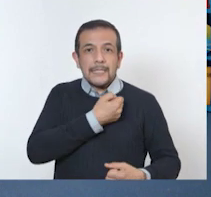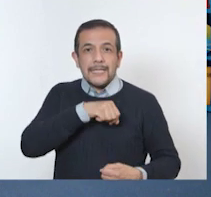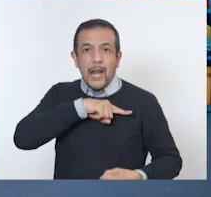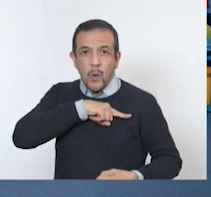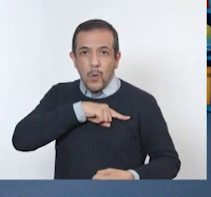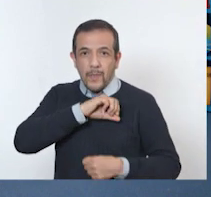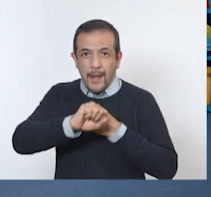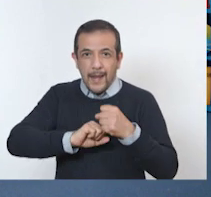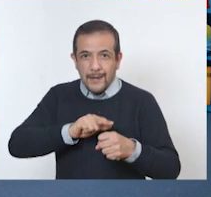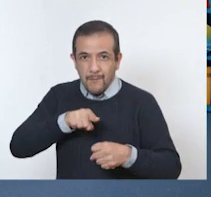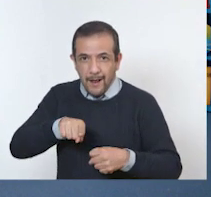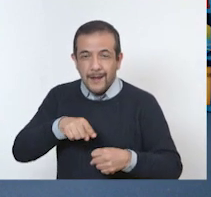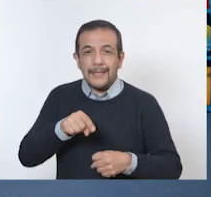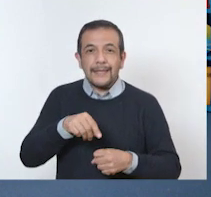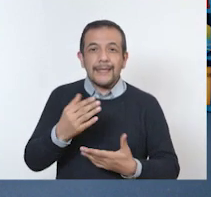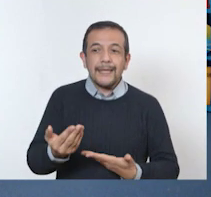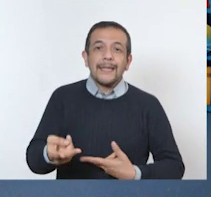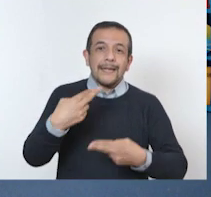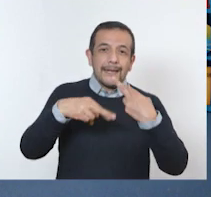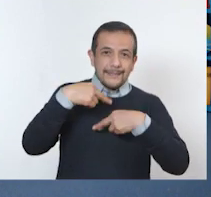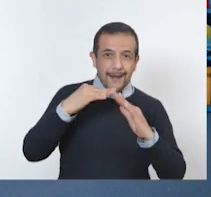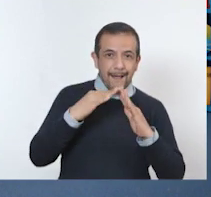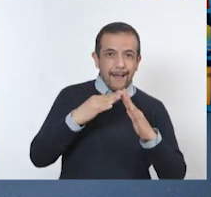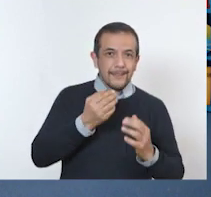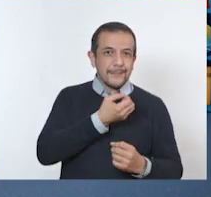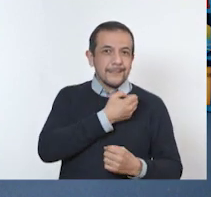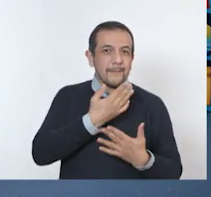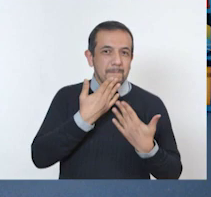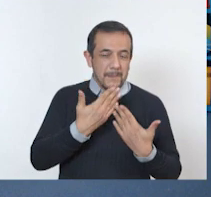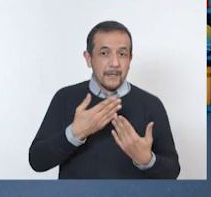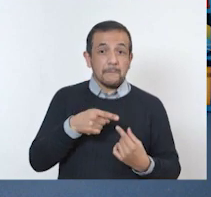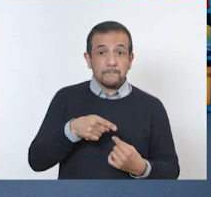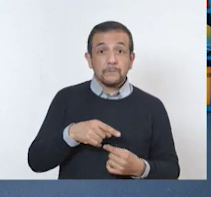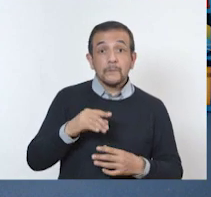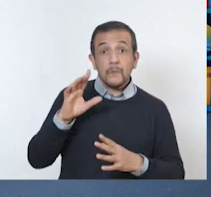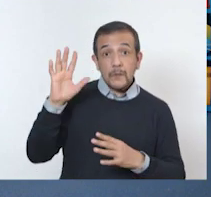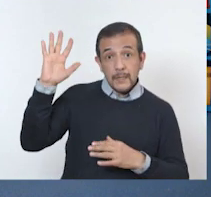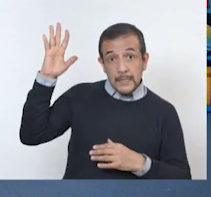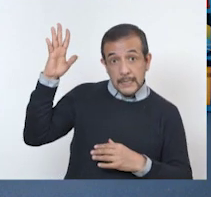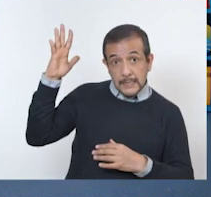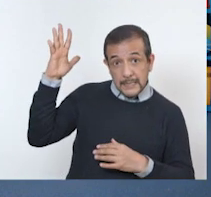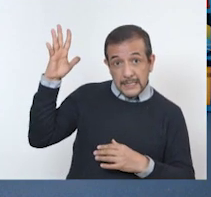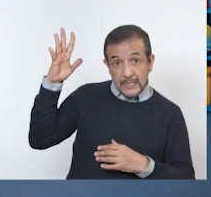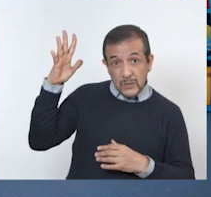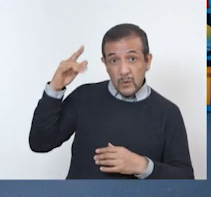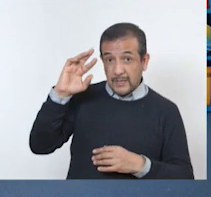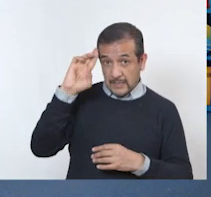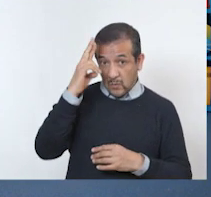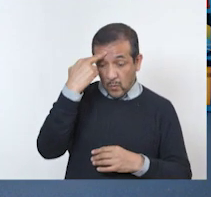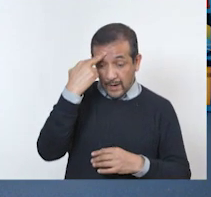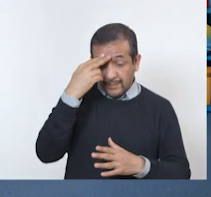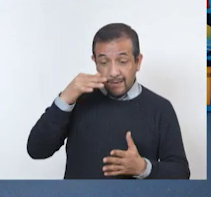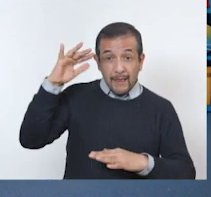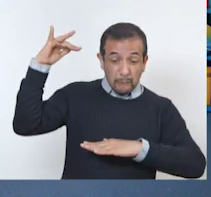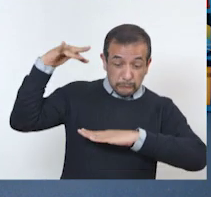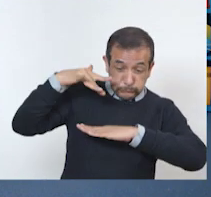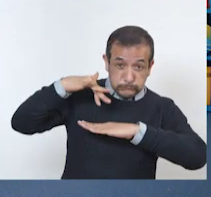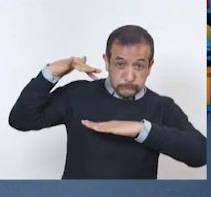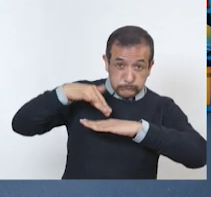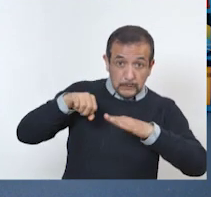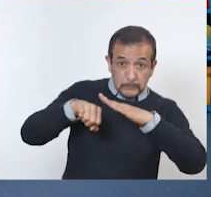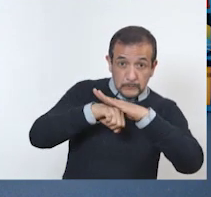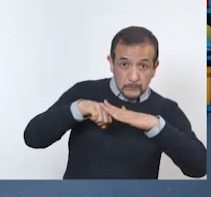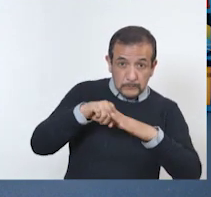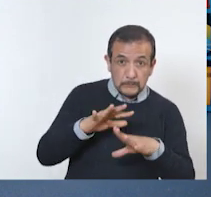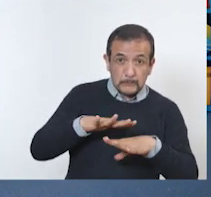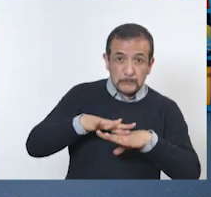Es correcto. Pero un tip. Recuerden que en días muy soleados, el asfalto se calienta mucho. Por lo tanto,